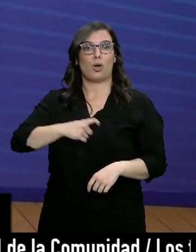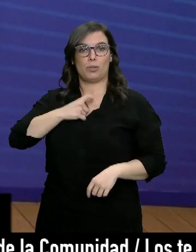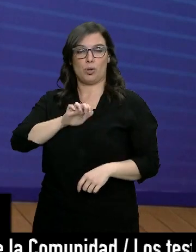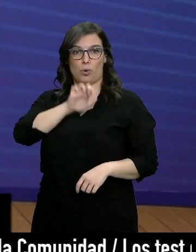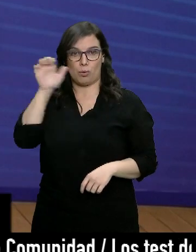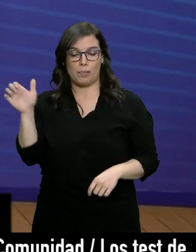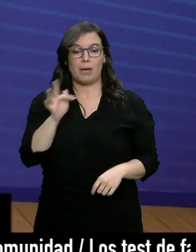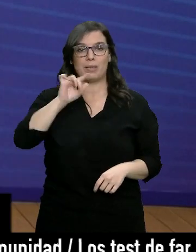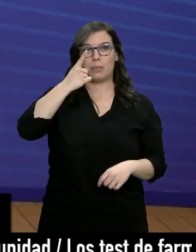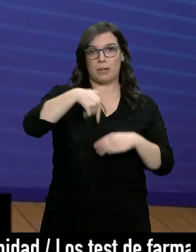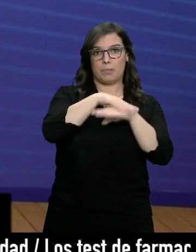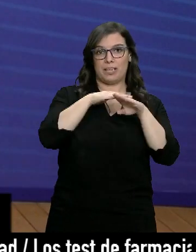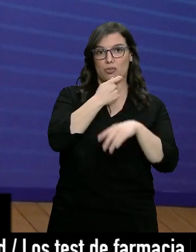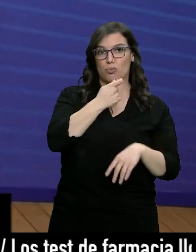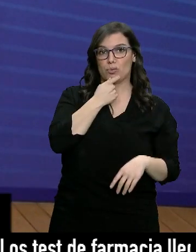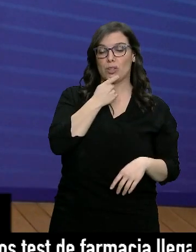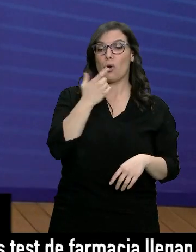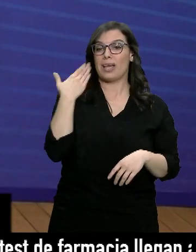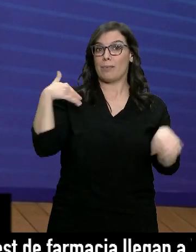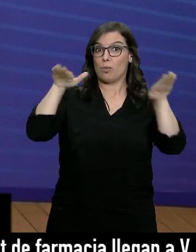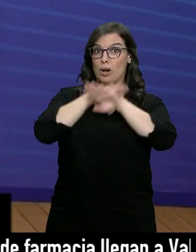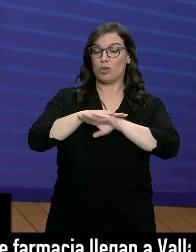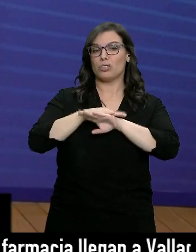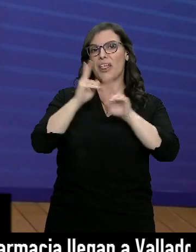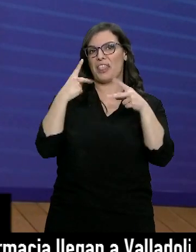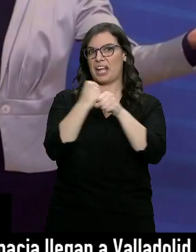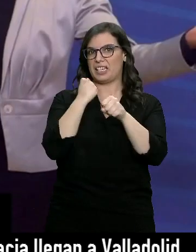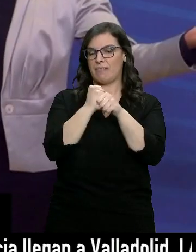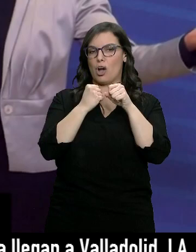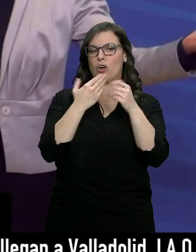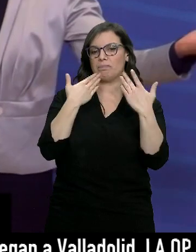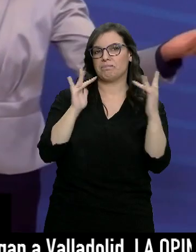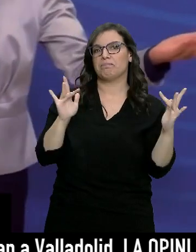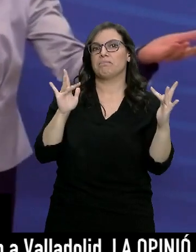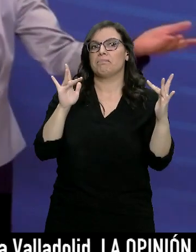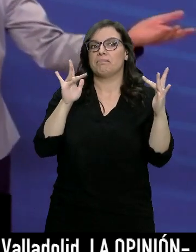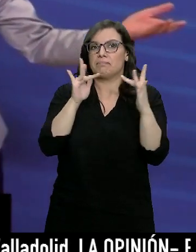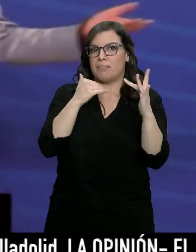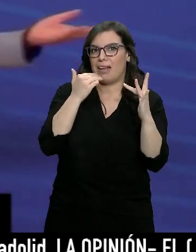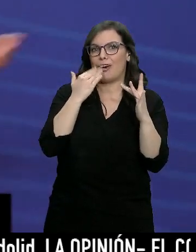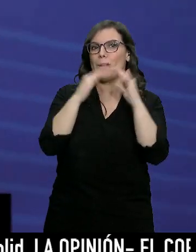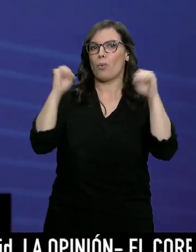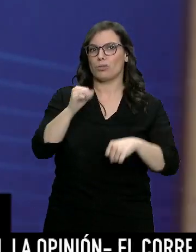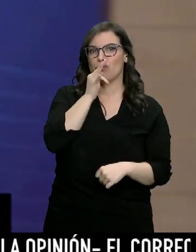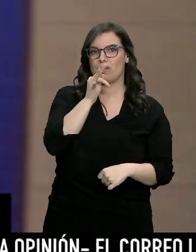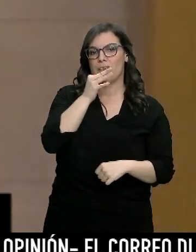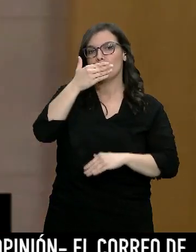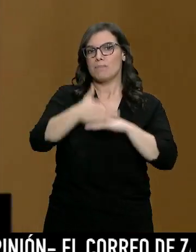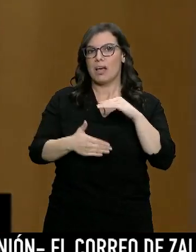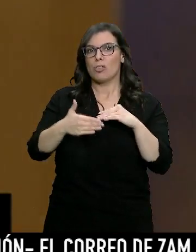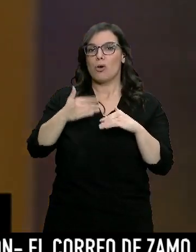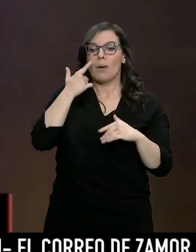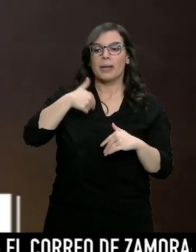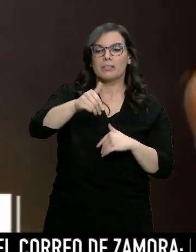ministro de Reino Unido acercaron posturas anoche en una cena de trabajo, pero no han llegado a un acuerdo. Se han dado de plazo hasta